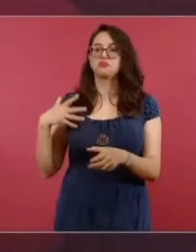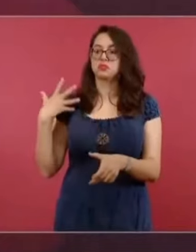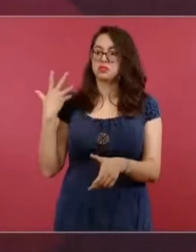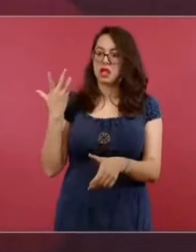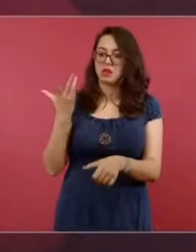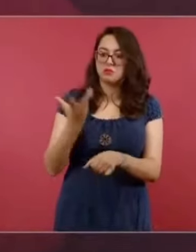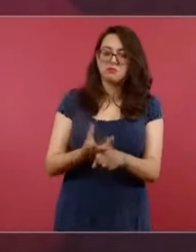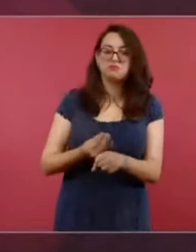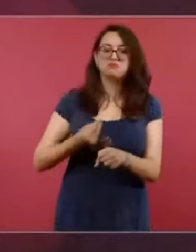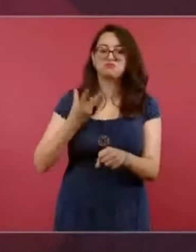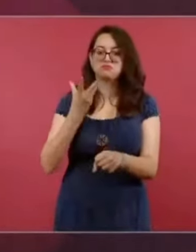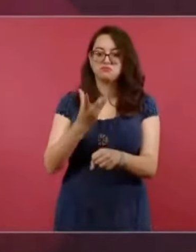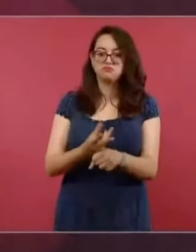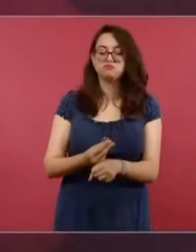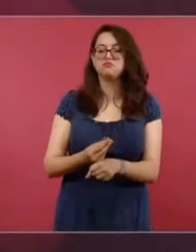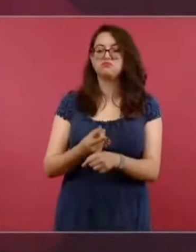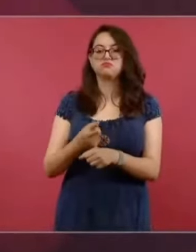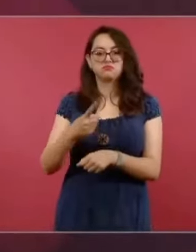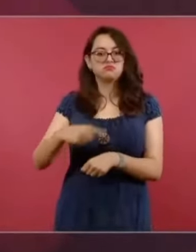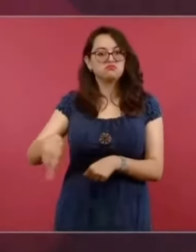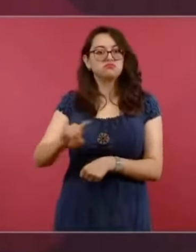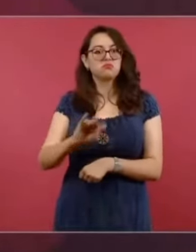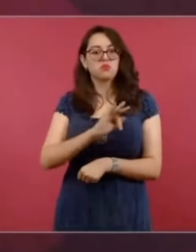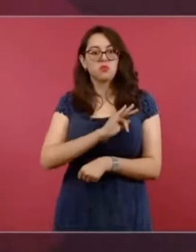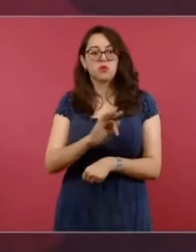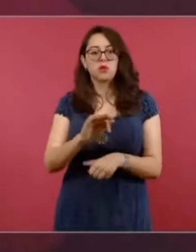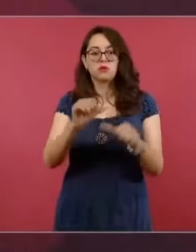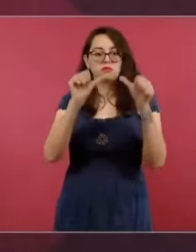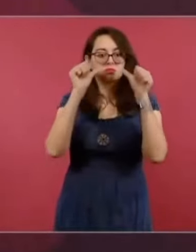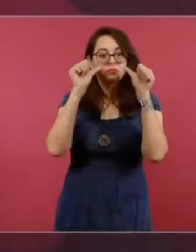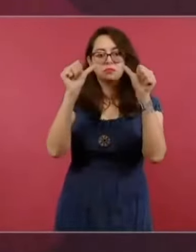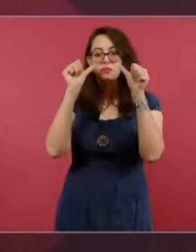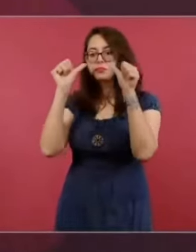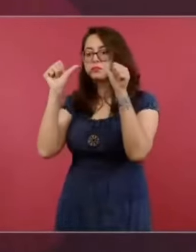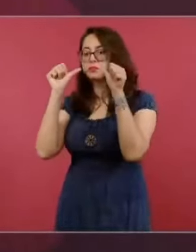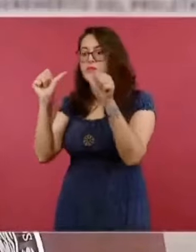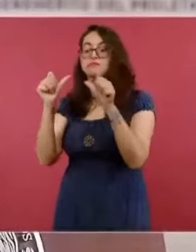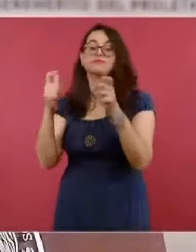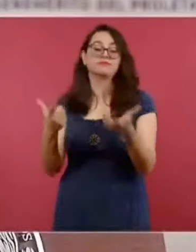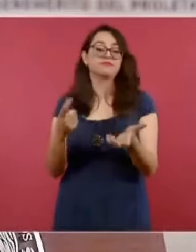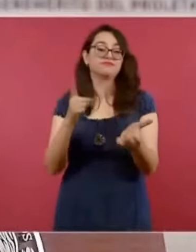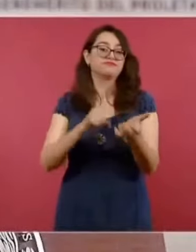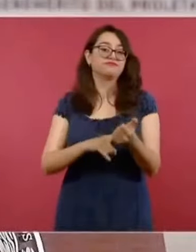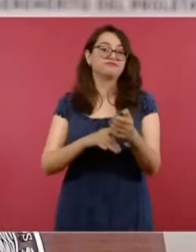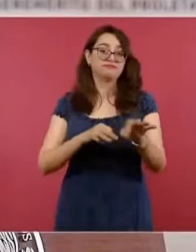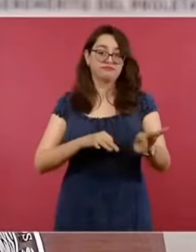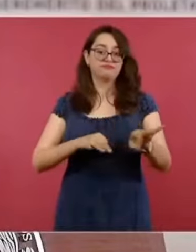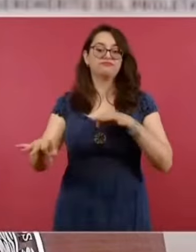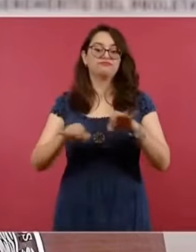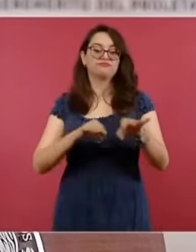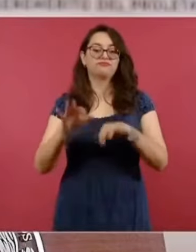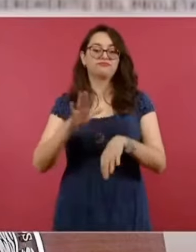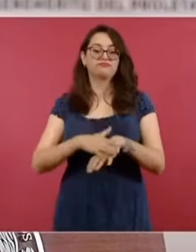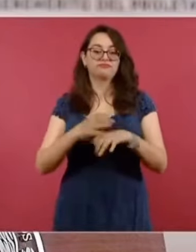con su capacidad resolutiva y la certidumbre laboral que en su primera etapa